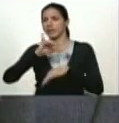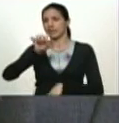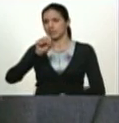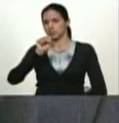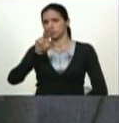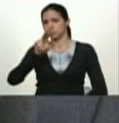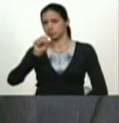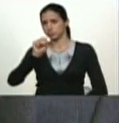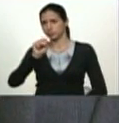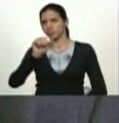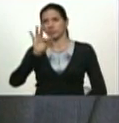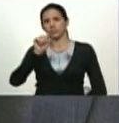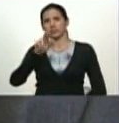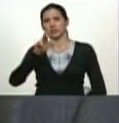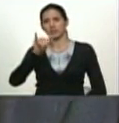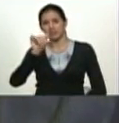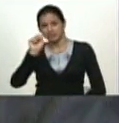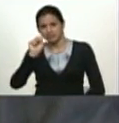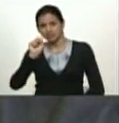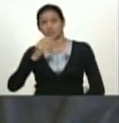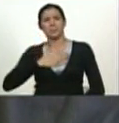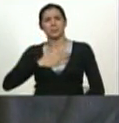cuando digo Jesús Farías para mí